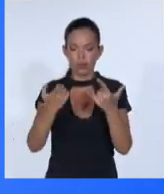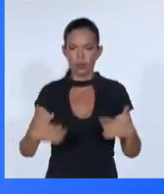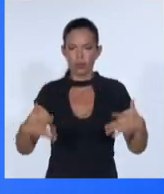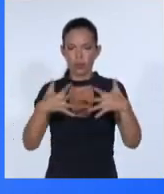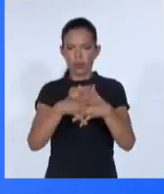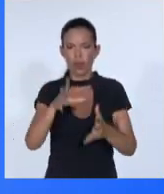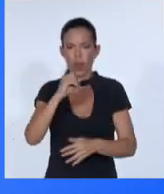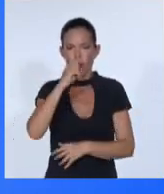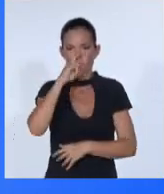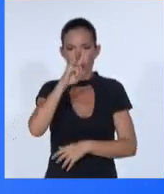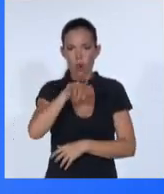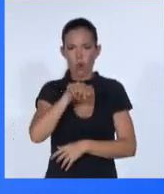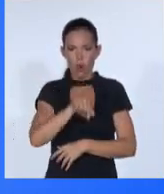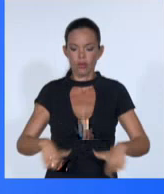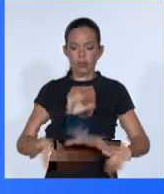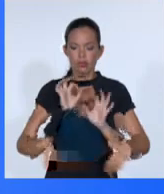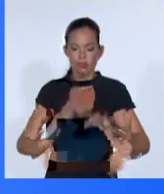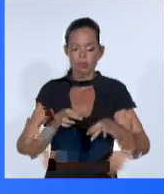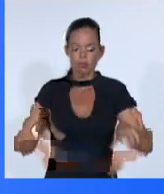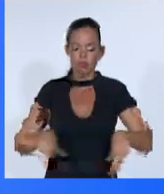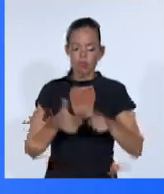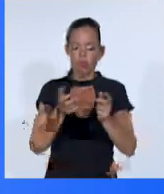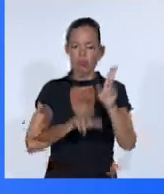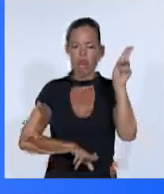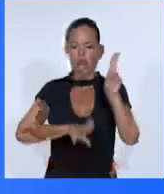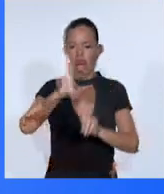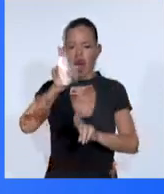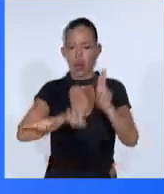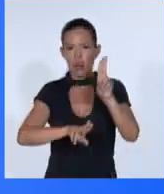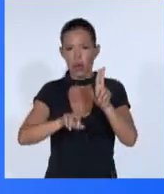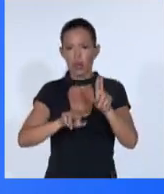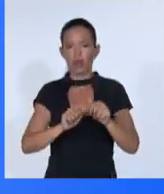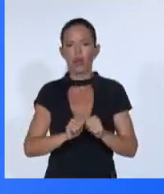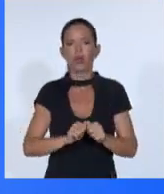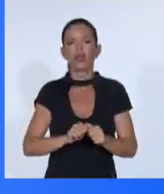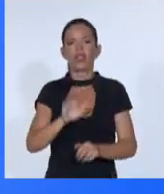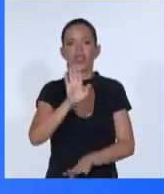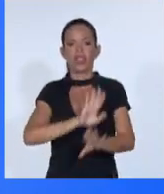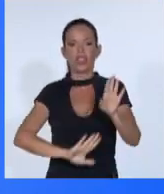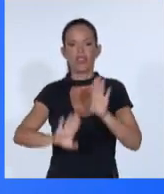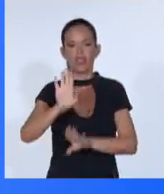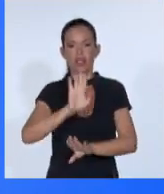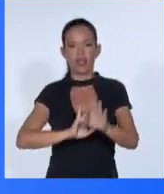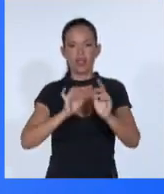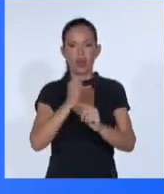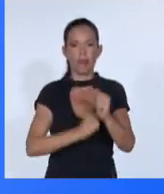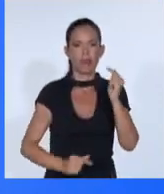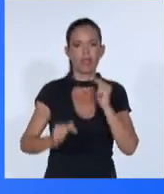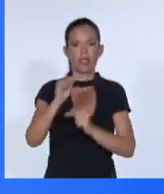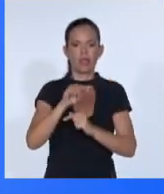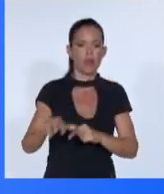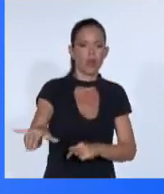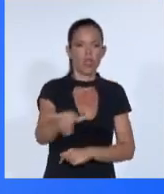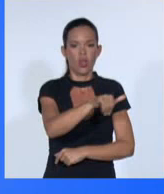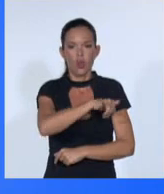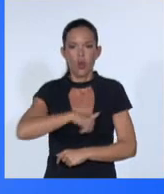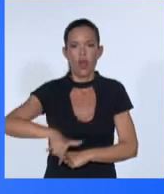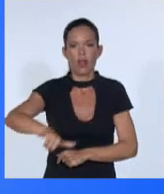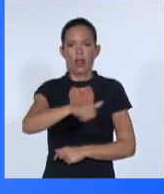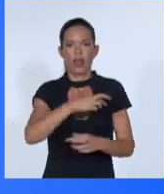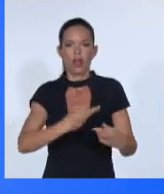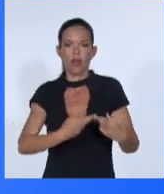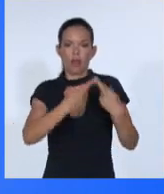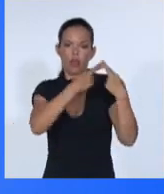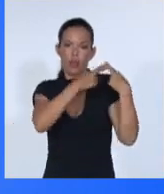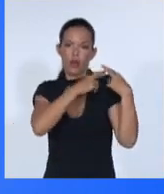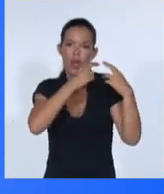Cambio Climático y su Acuerdo de París, defendiendo el principio de igualdad y de responsabilidades comunes, pero diferenciadas,